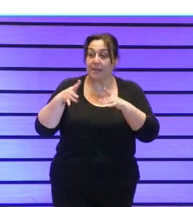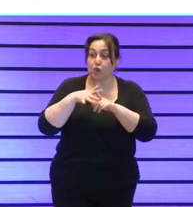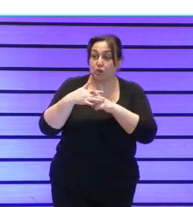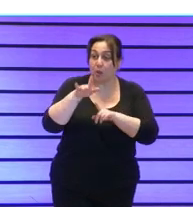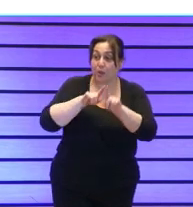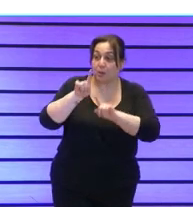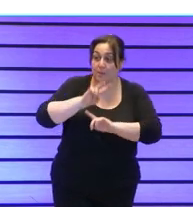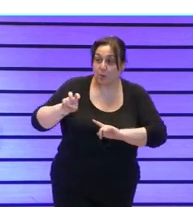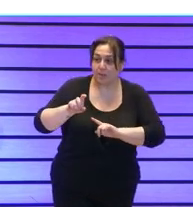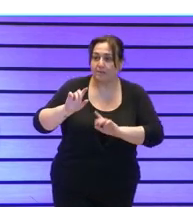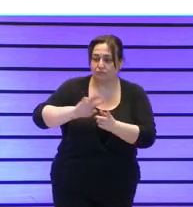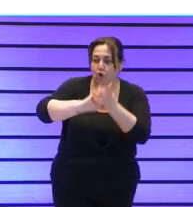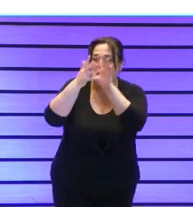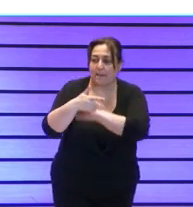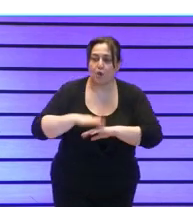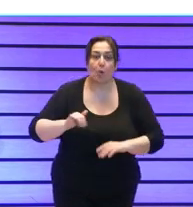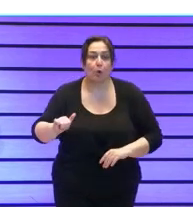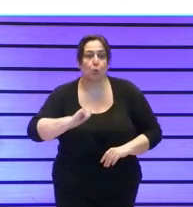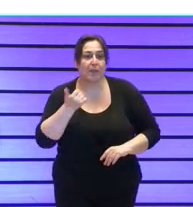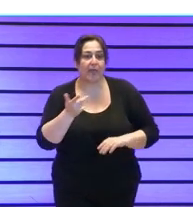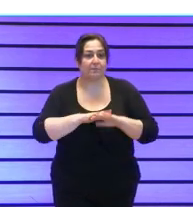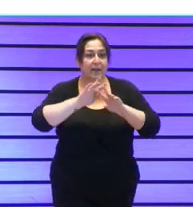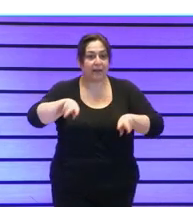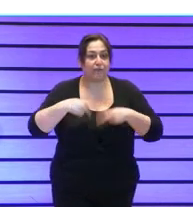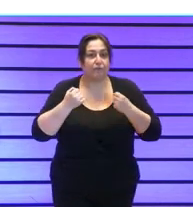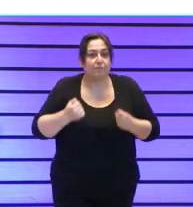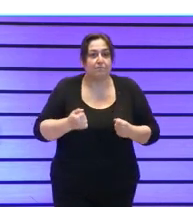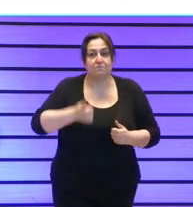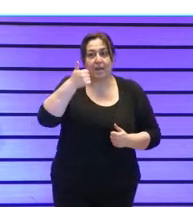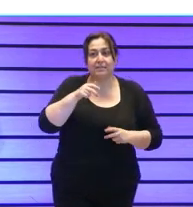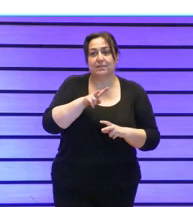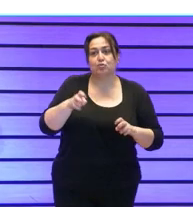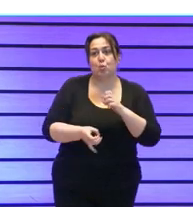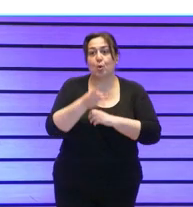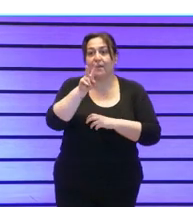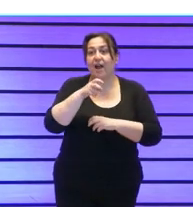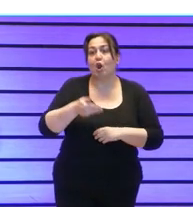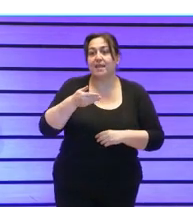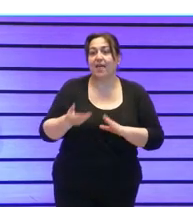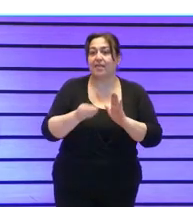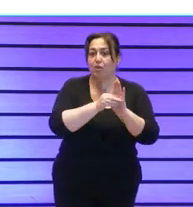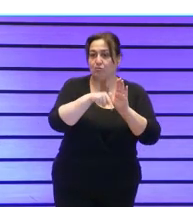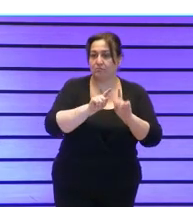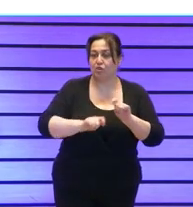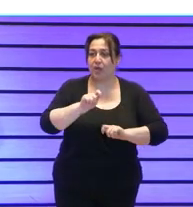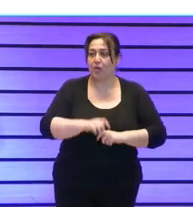para que la innovación, para el fortalecimiento y para la generación de valor añadido a nuestras entidades.